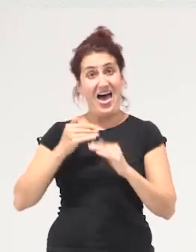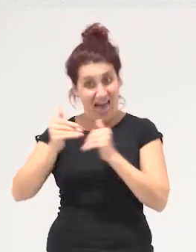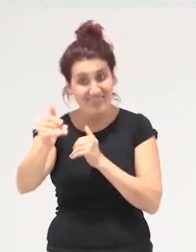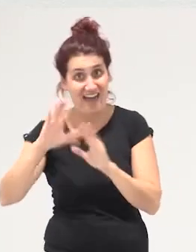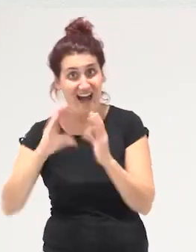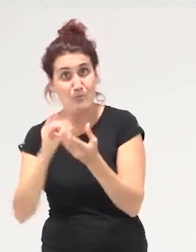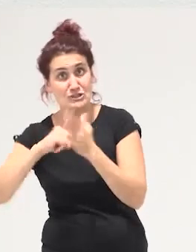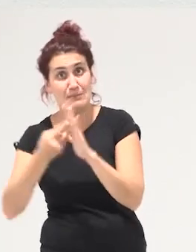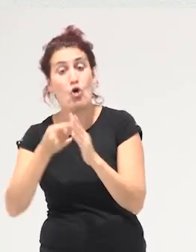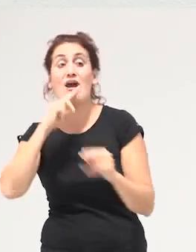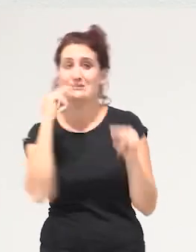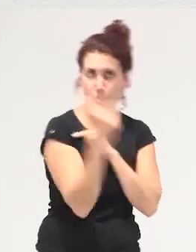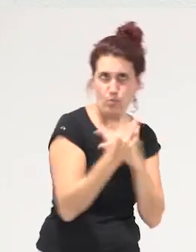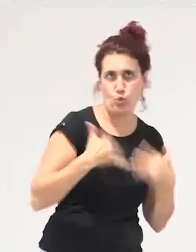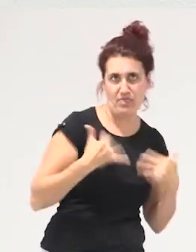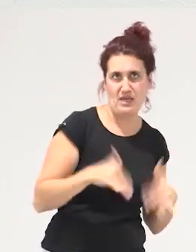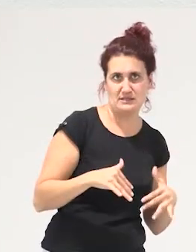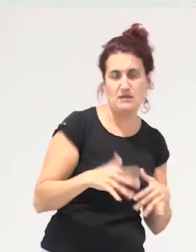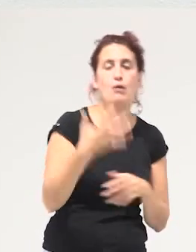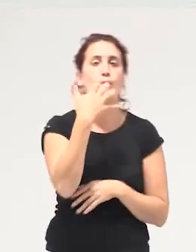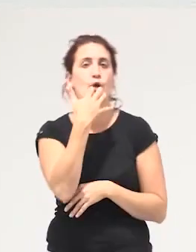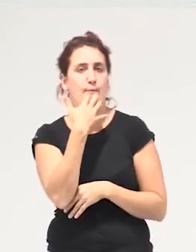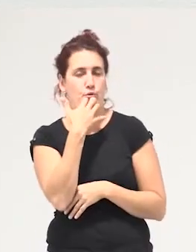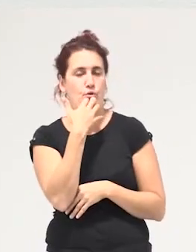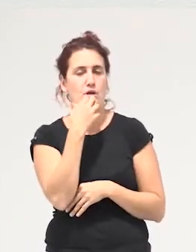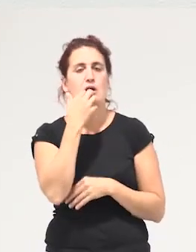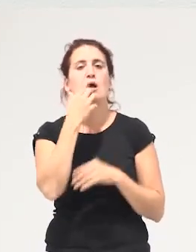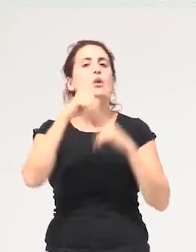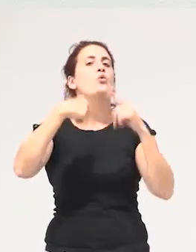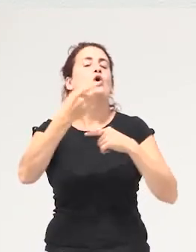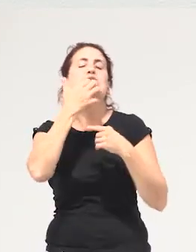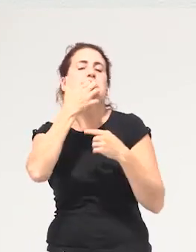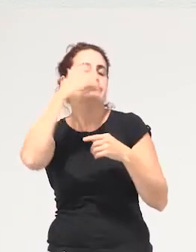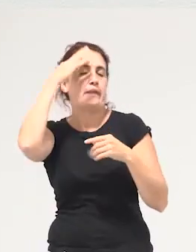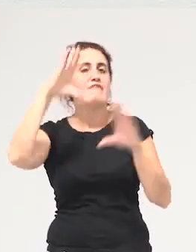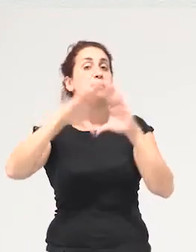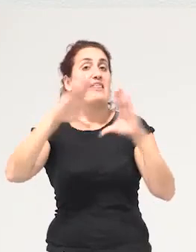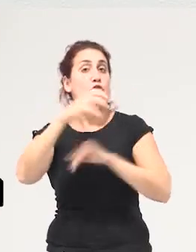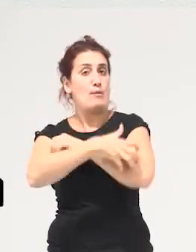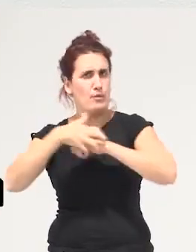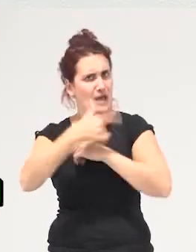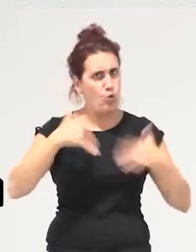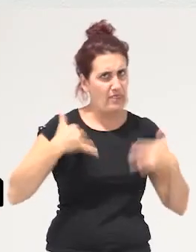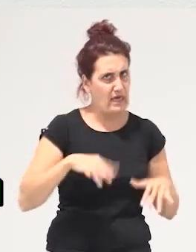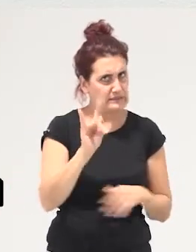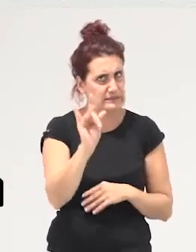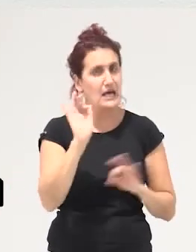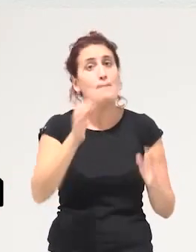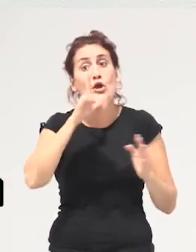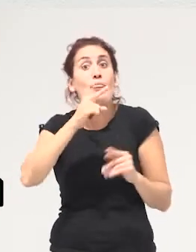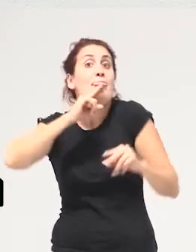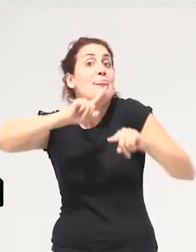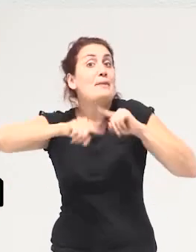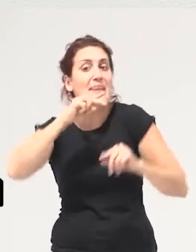respondiendo a las urgencias por ejemplo el tema si queréis luego hablamos de feminización de la pobreza es una urgencia pero según como respondamos